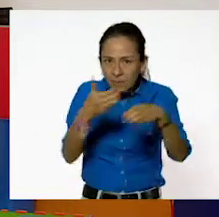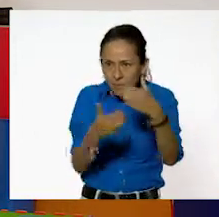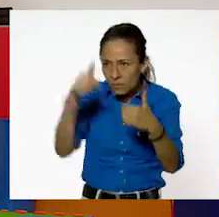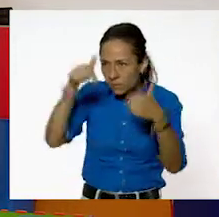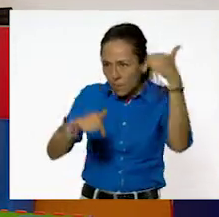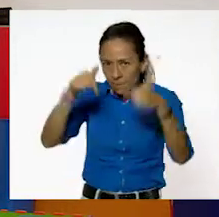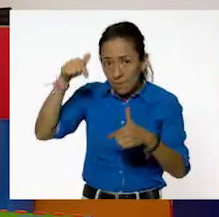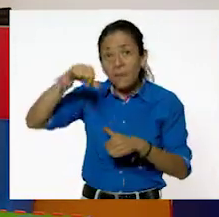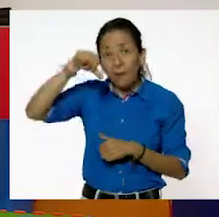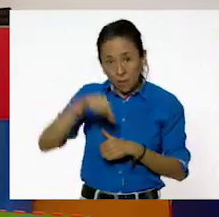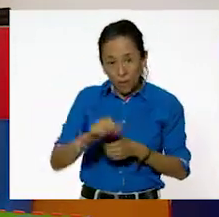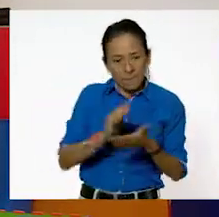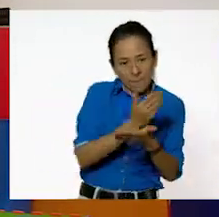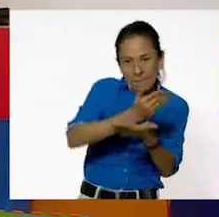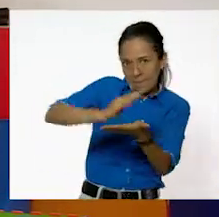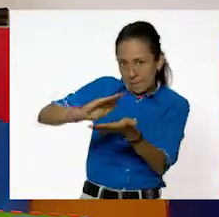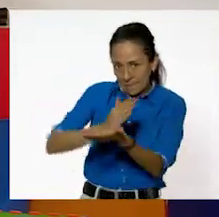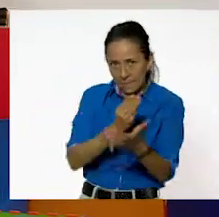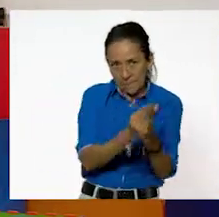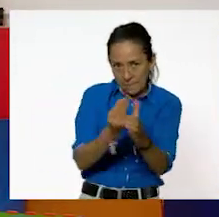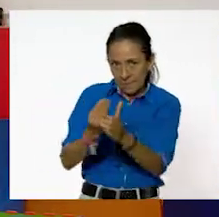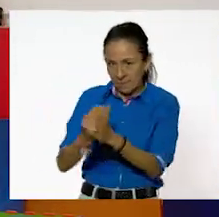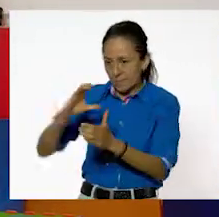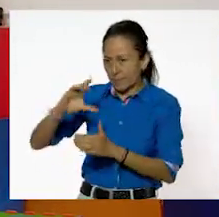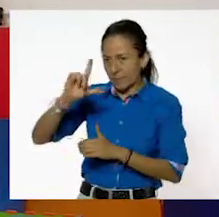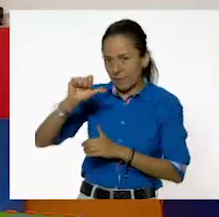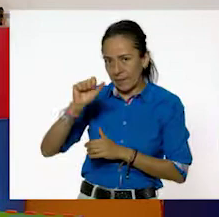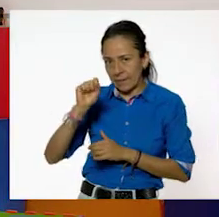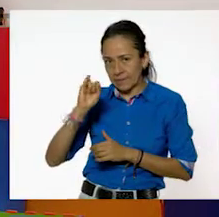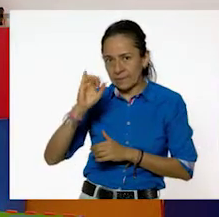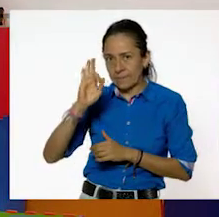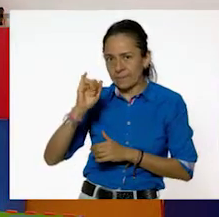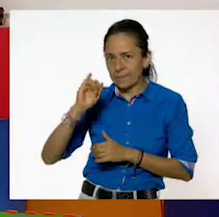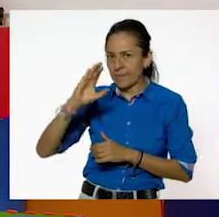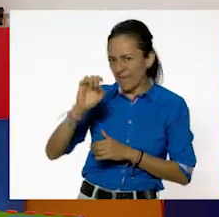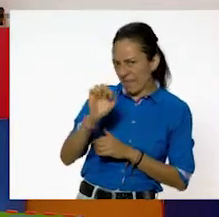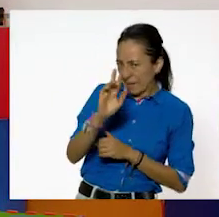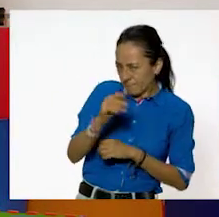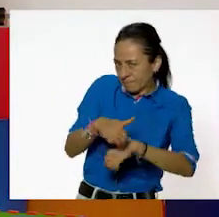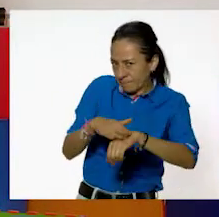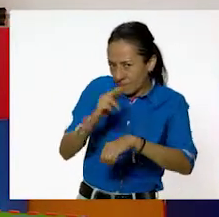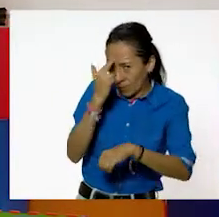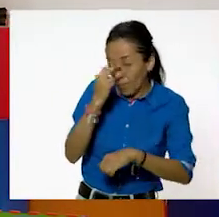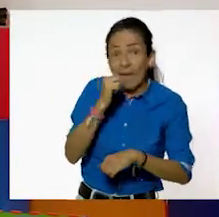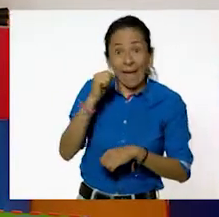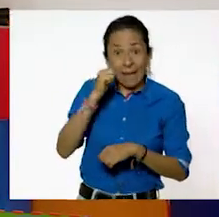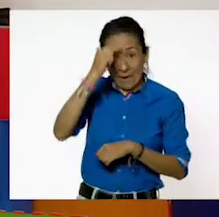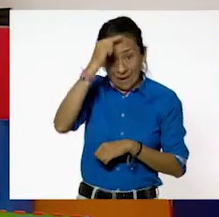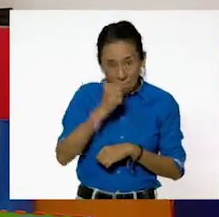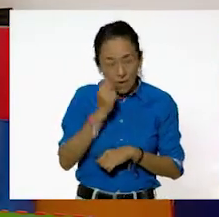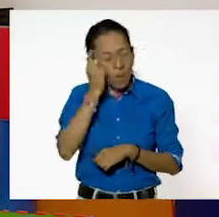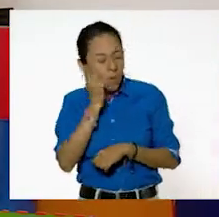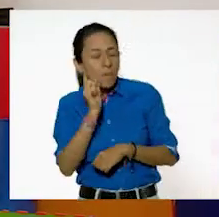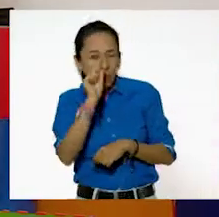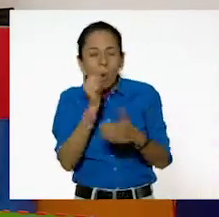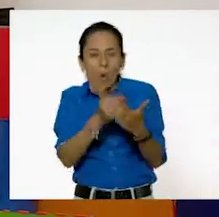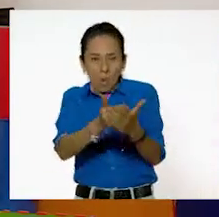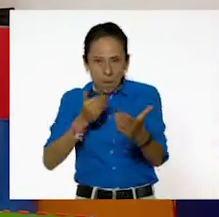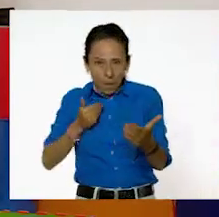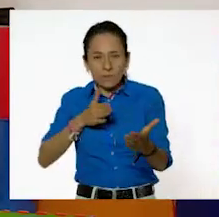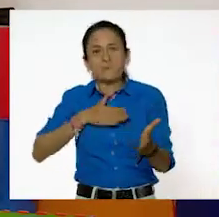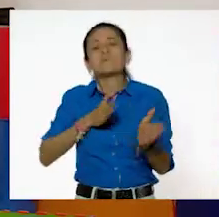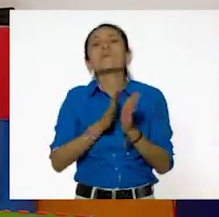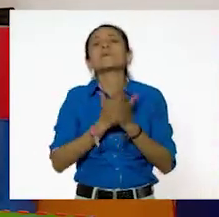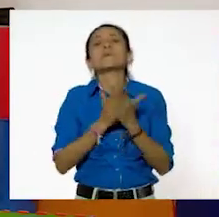rápidamente qué es clasificar. Fíjense, anoche, antes de que ya me fuera a dormir, me puse a acomodar mis libros. Y